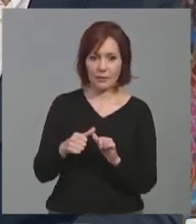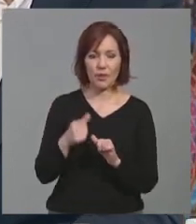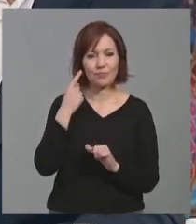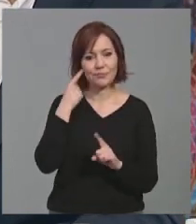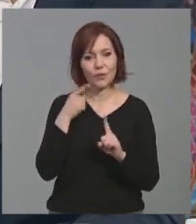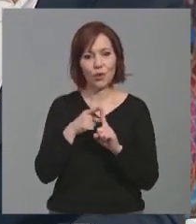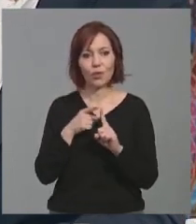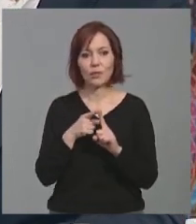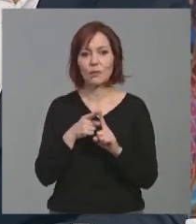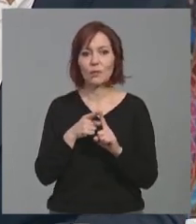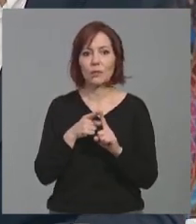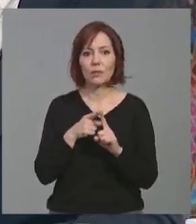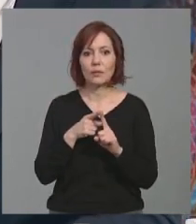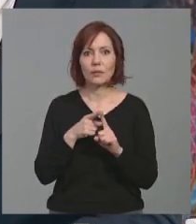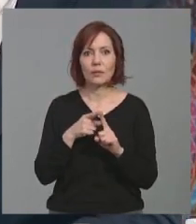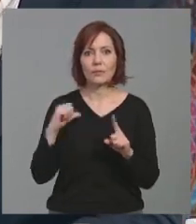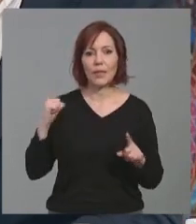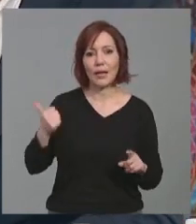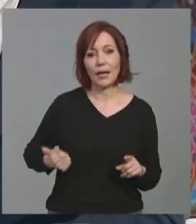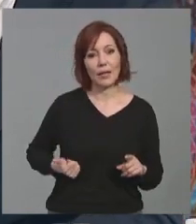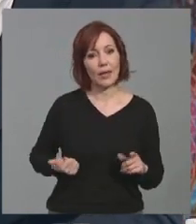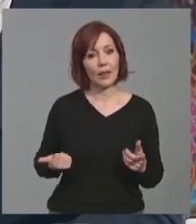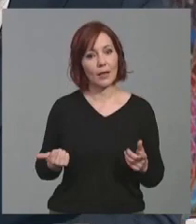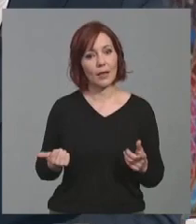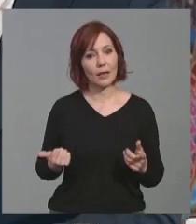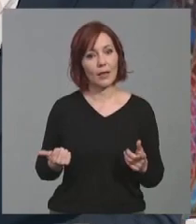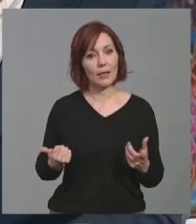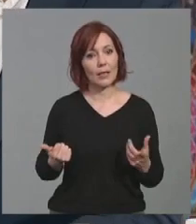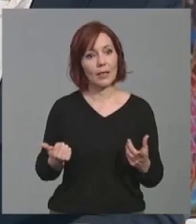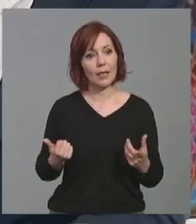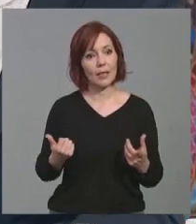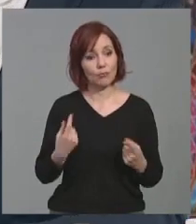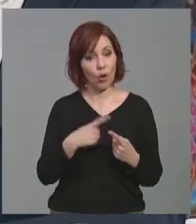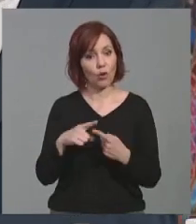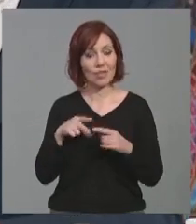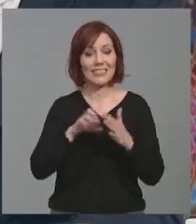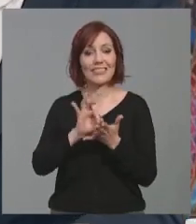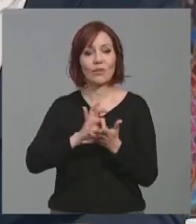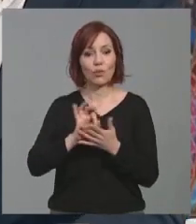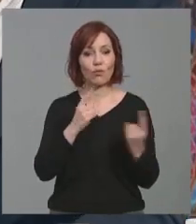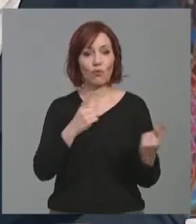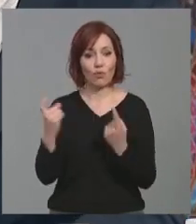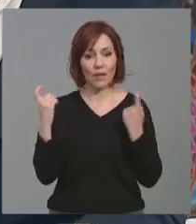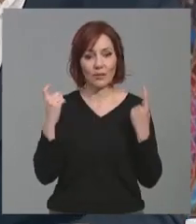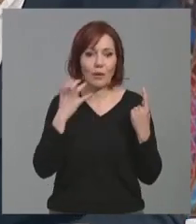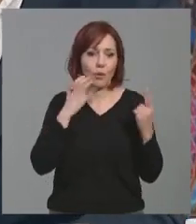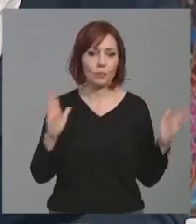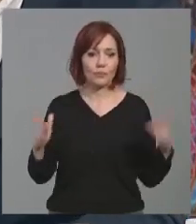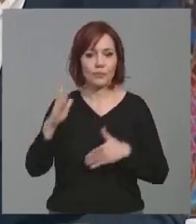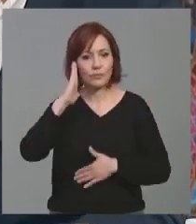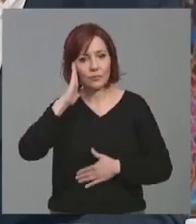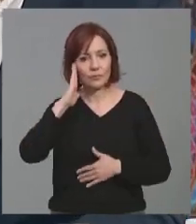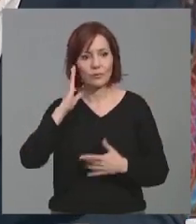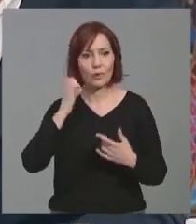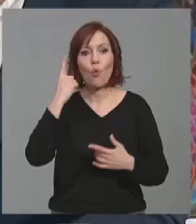esa potencial riqueza, quizás no, quizás se nos escapa mucha, ¿no? Evidentemente no podemos tener alojamientos para un millón de